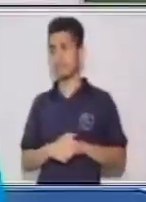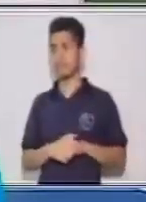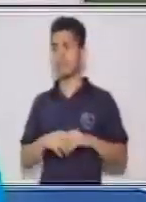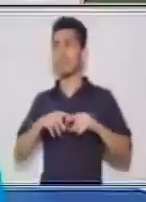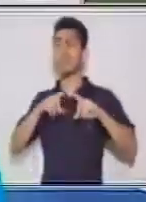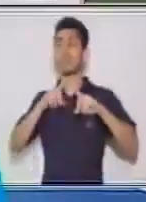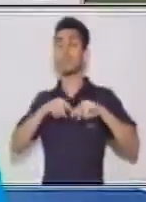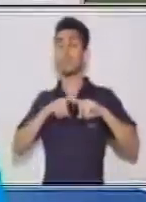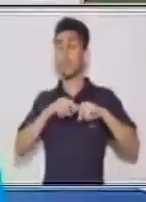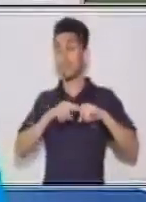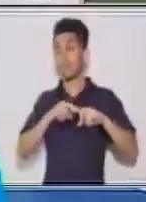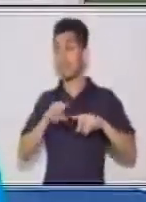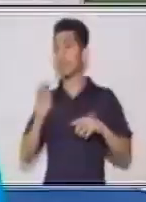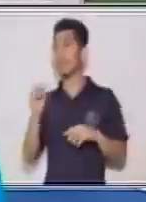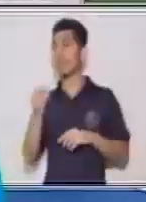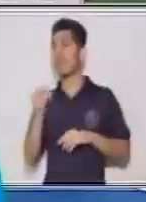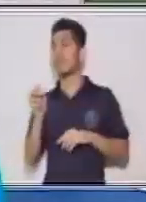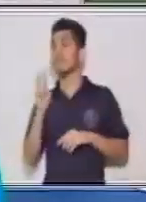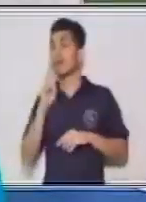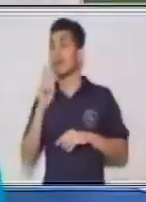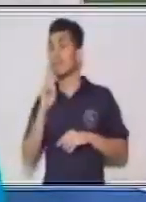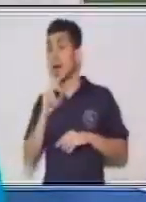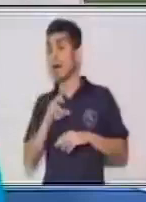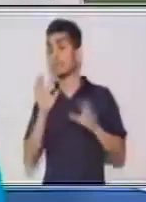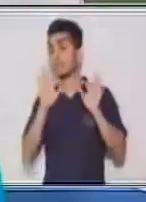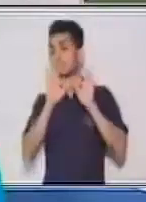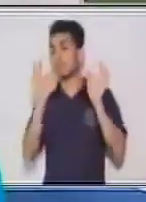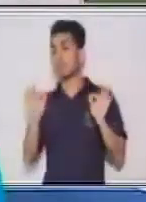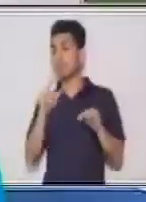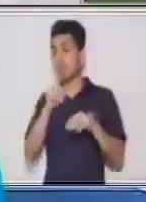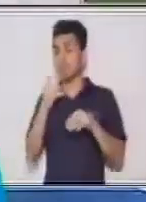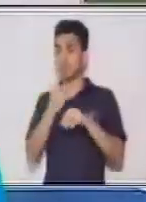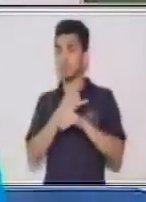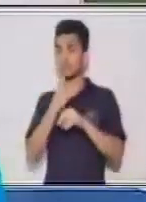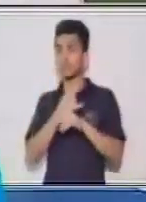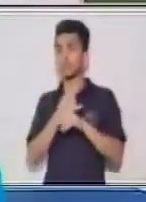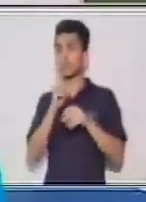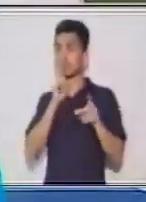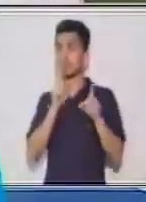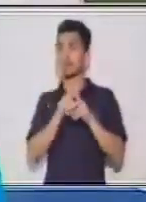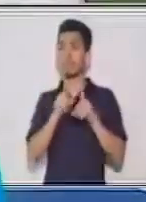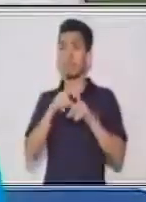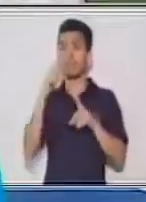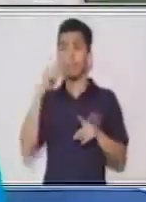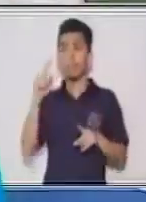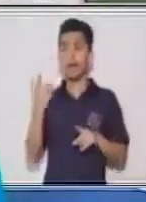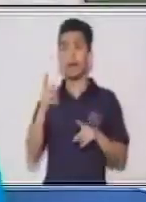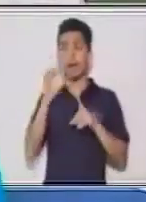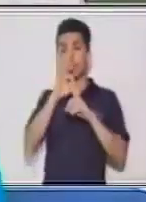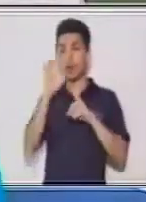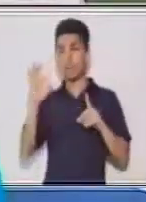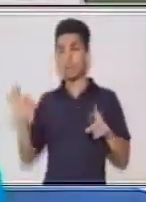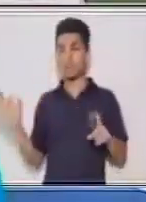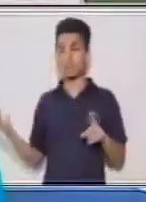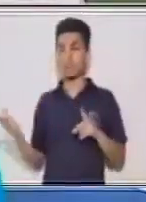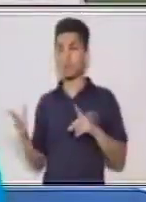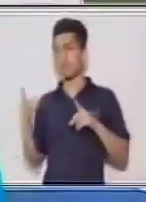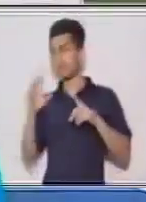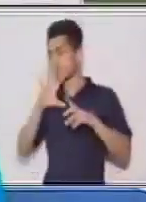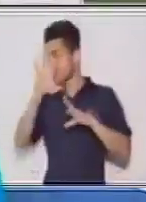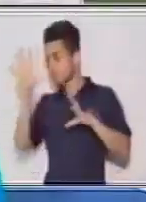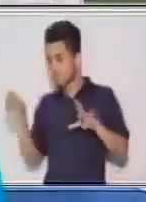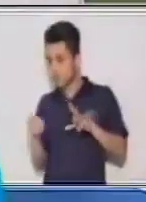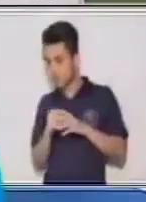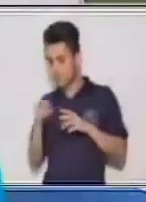dependiendo de qué tipo de verbo es, es la manera en que lo vas a utilizar también en los textos, en las oraciones, en todo el